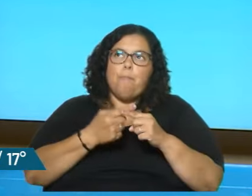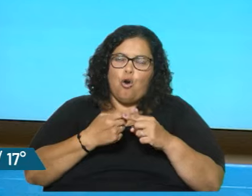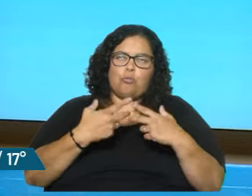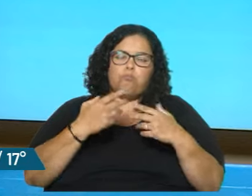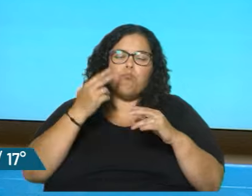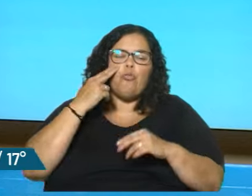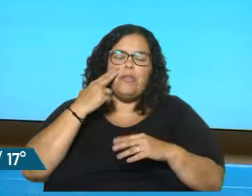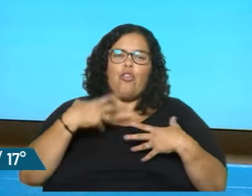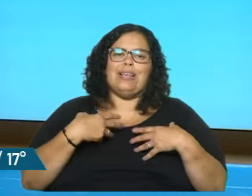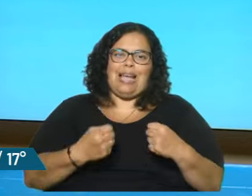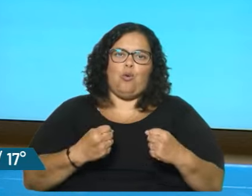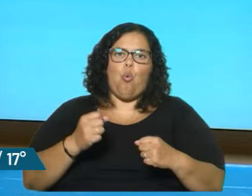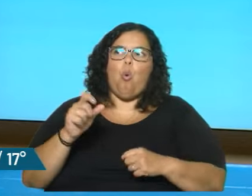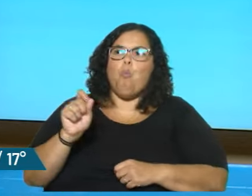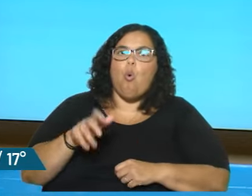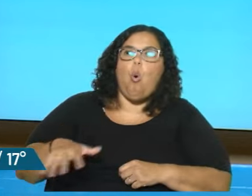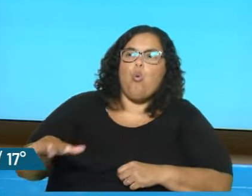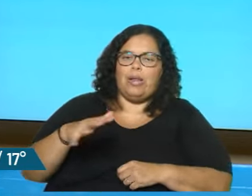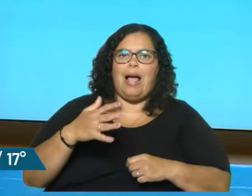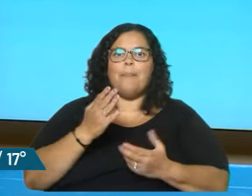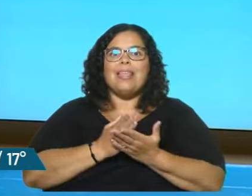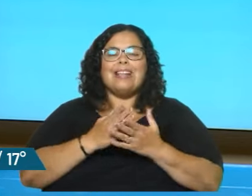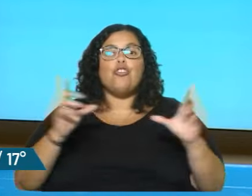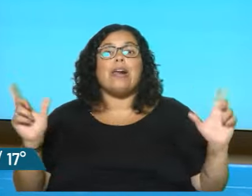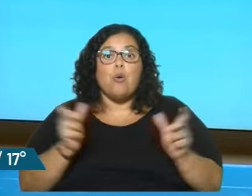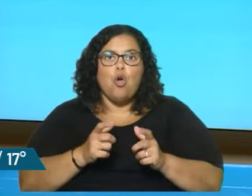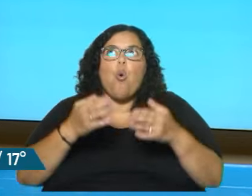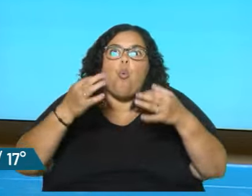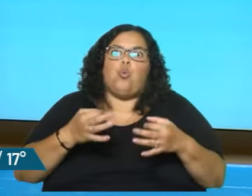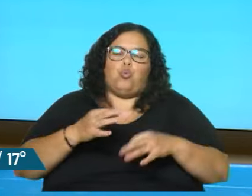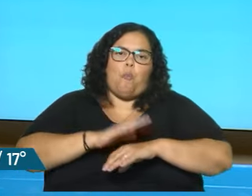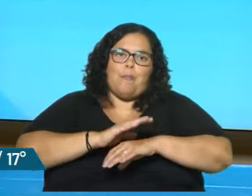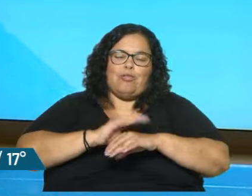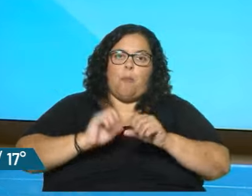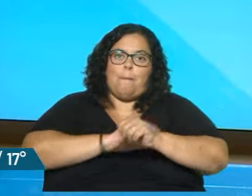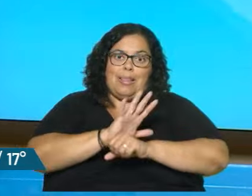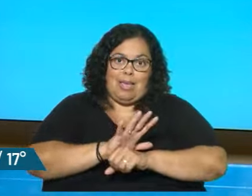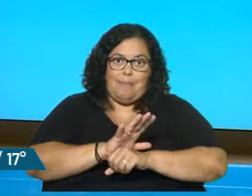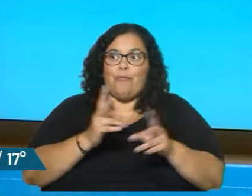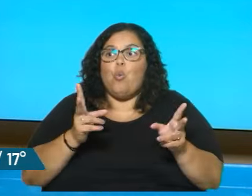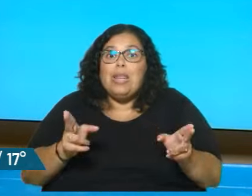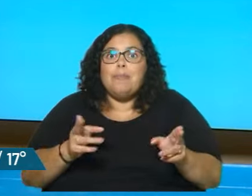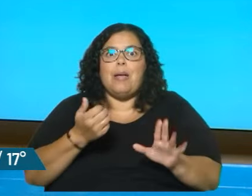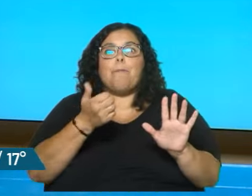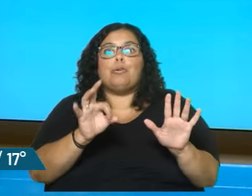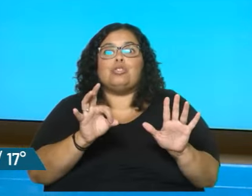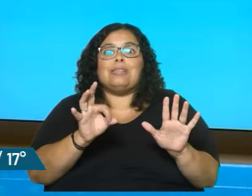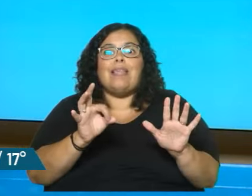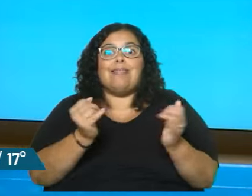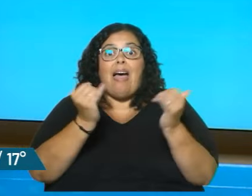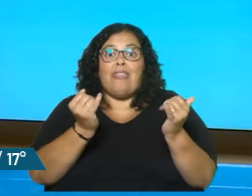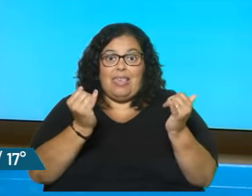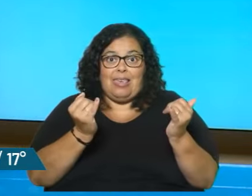pública, el derecho de reunión. plena pandemia, ¿no? Ese límite fue por 60 días, por eso fue que a ustedes lo detuvieron por armar, digamos,